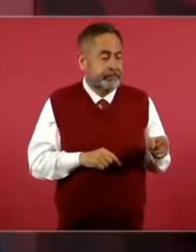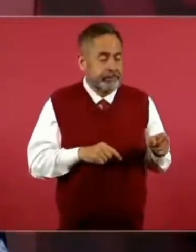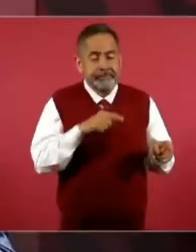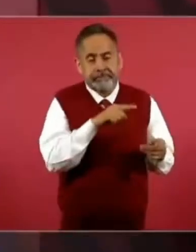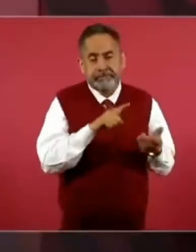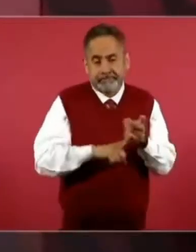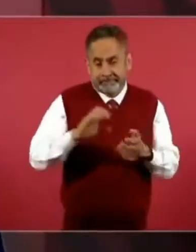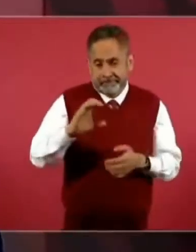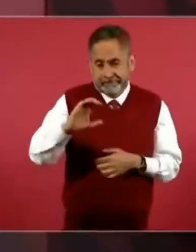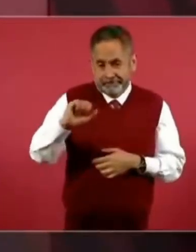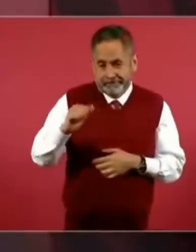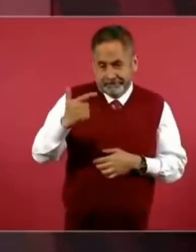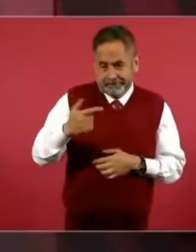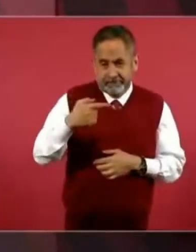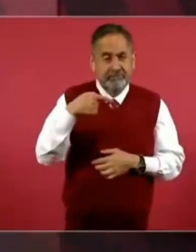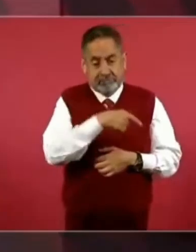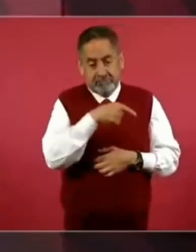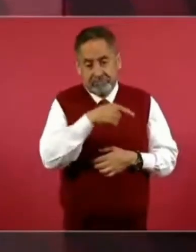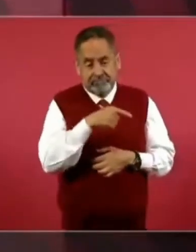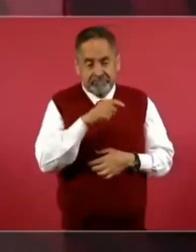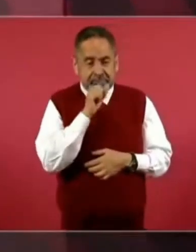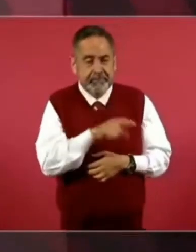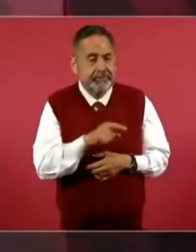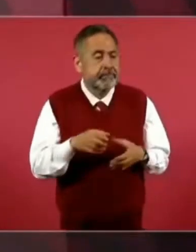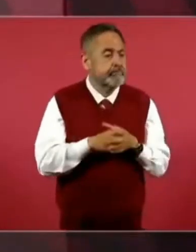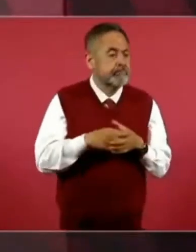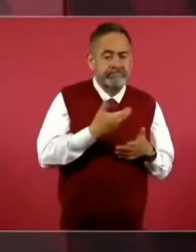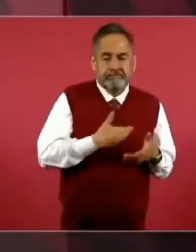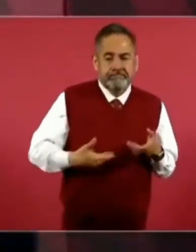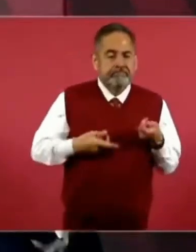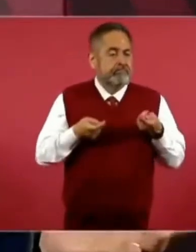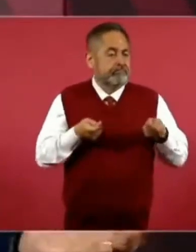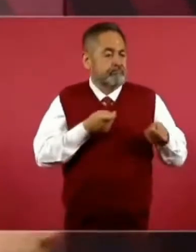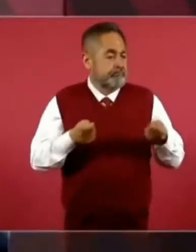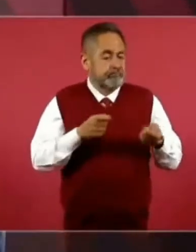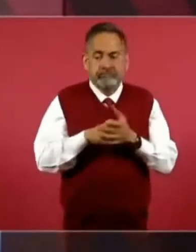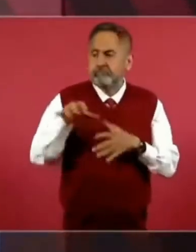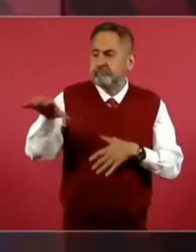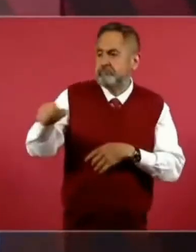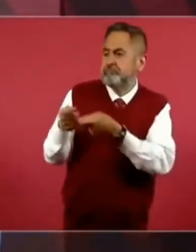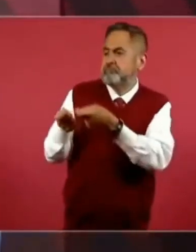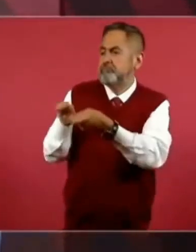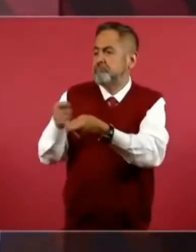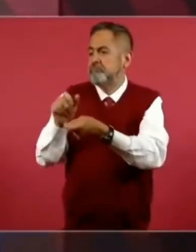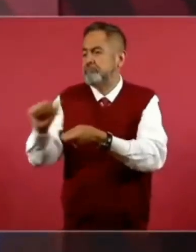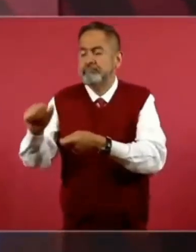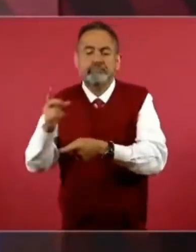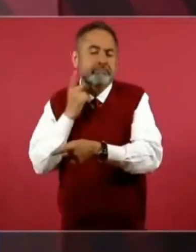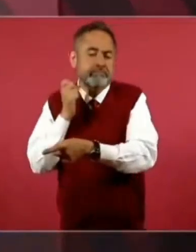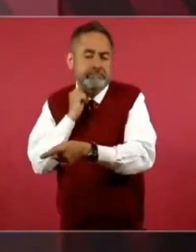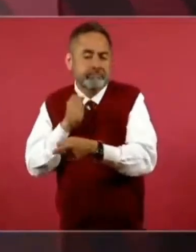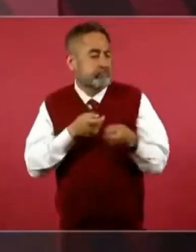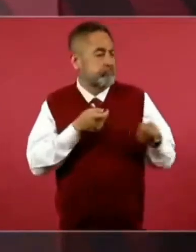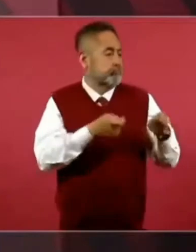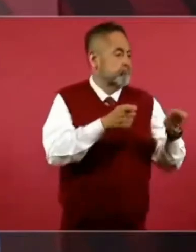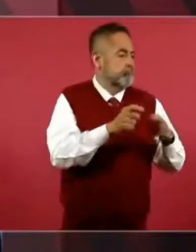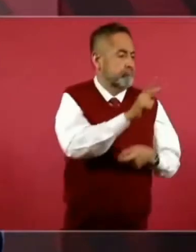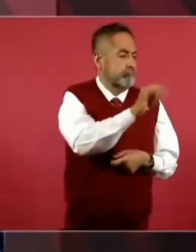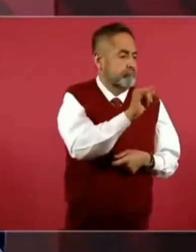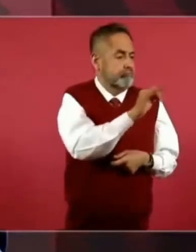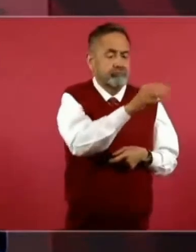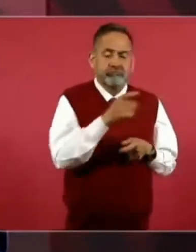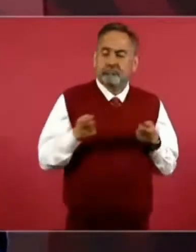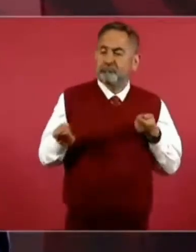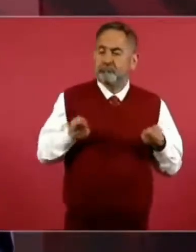todos los poderes, él tiene el